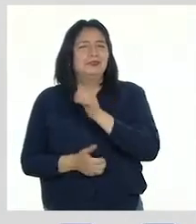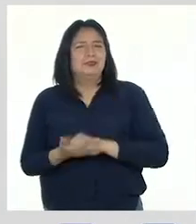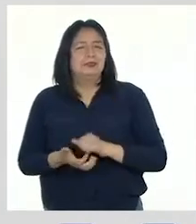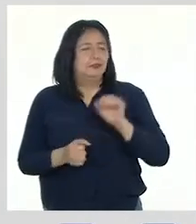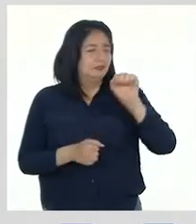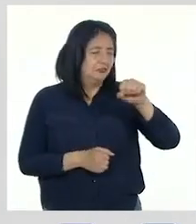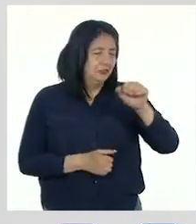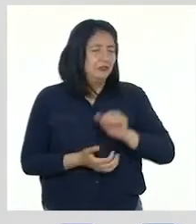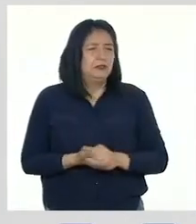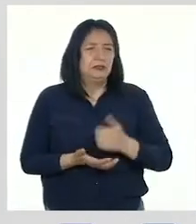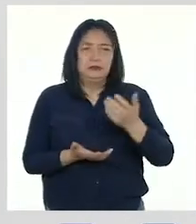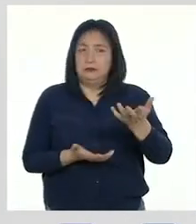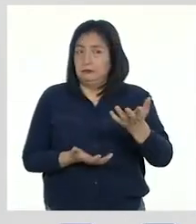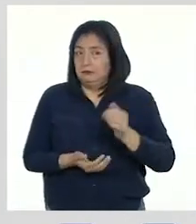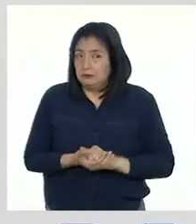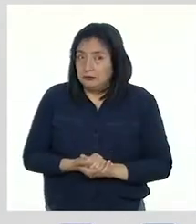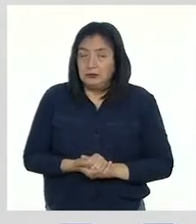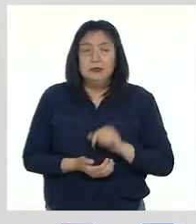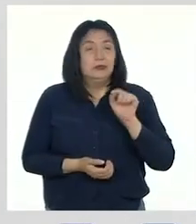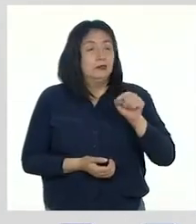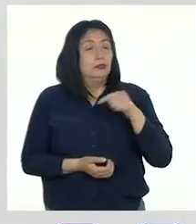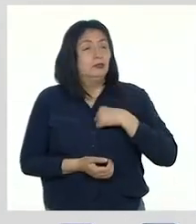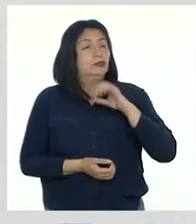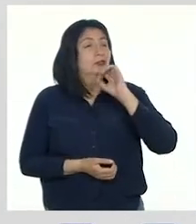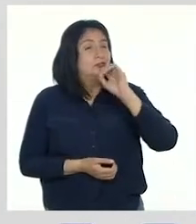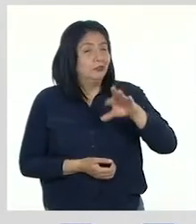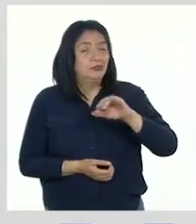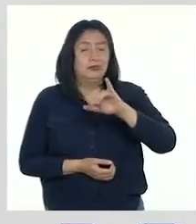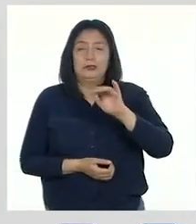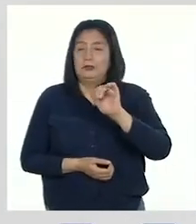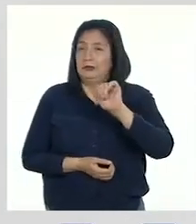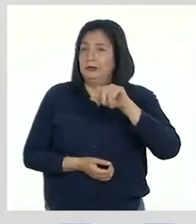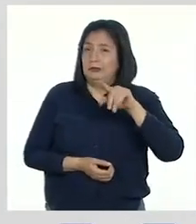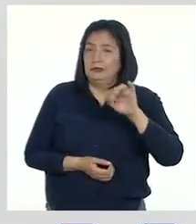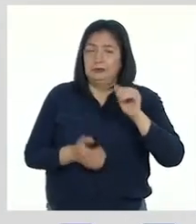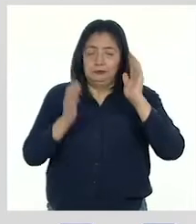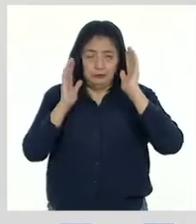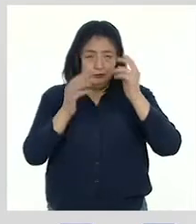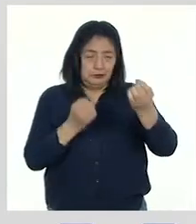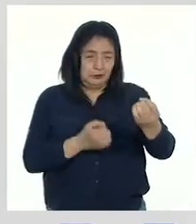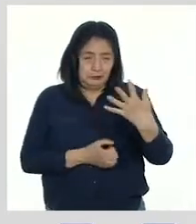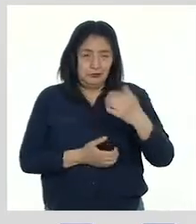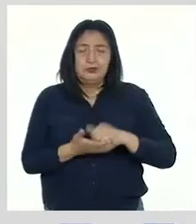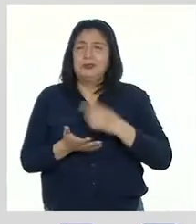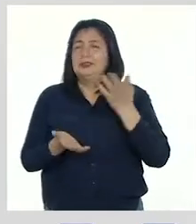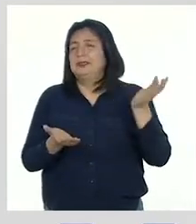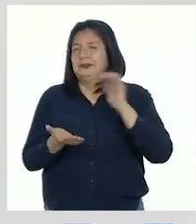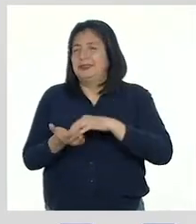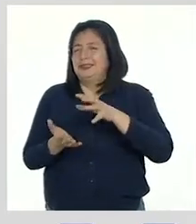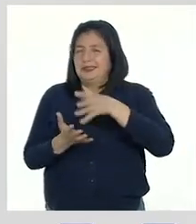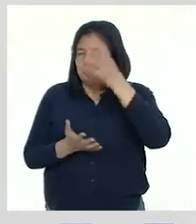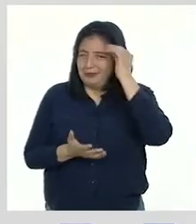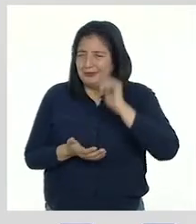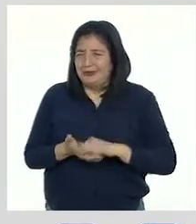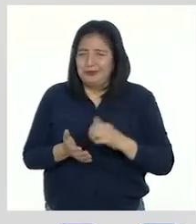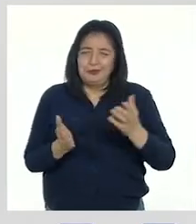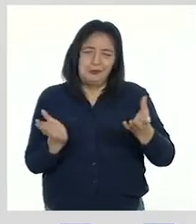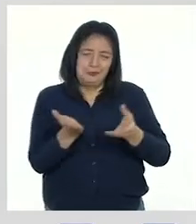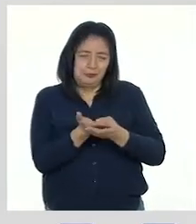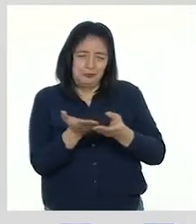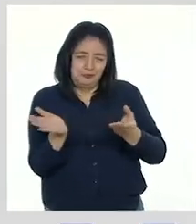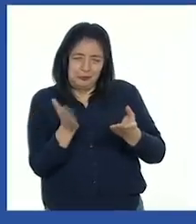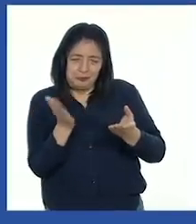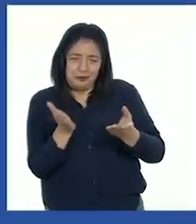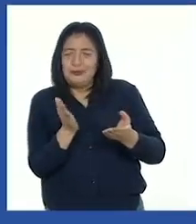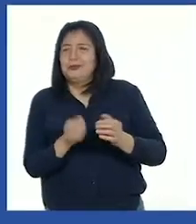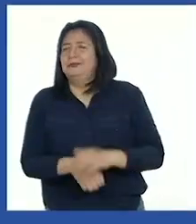¡Sí, Patti! Y justamente eso le dije a Joaquín. Vamos a escuchar qué nos dijo y qué más aprendió revisando su